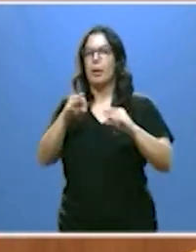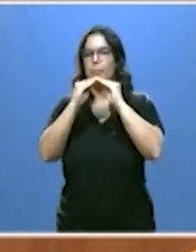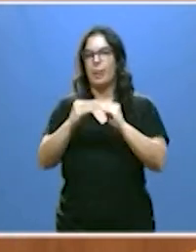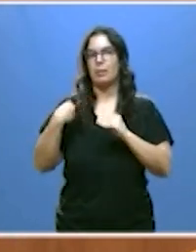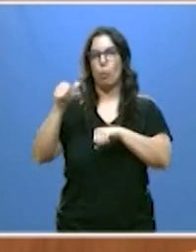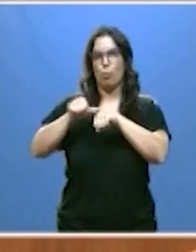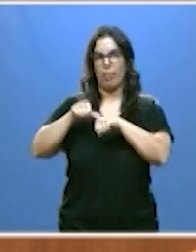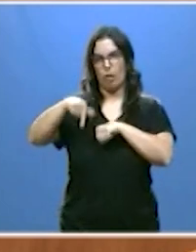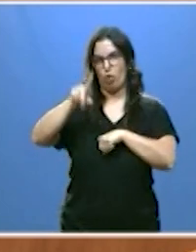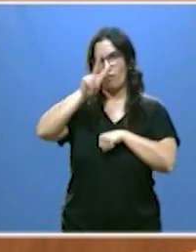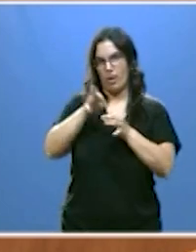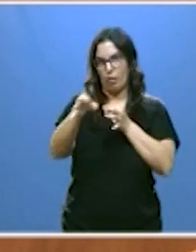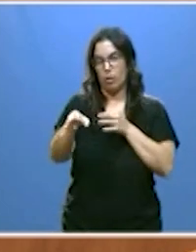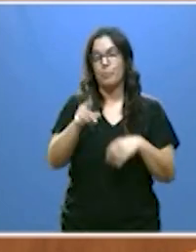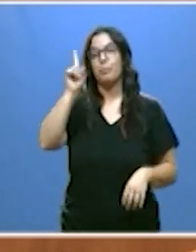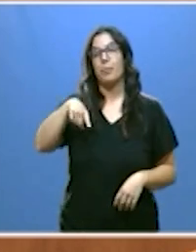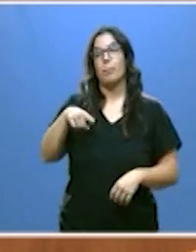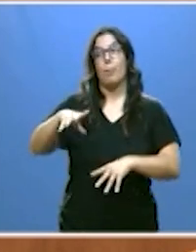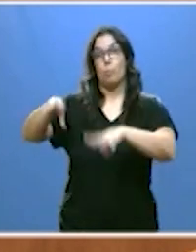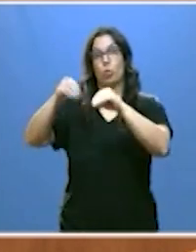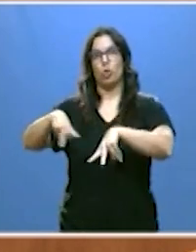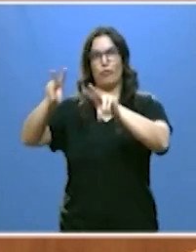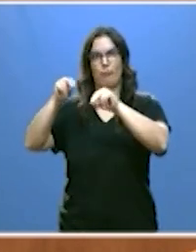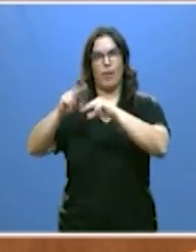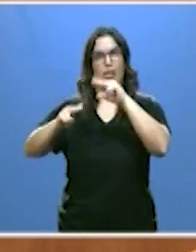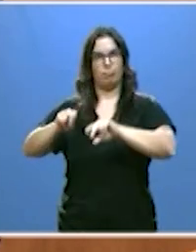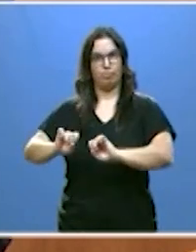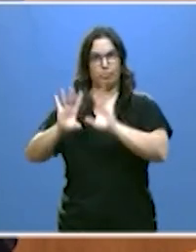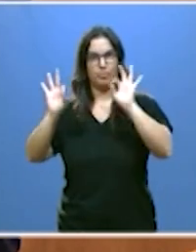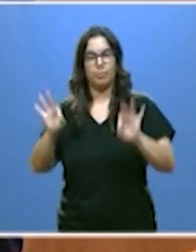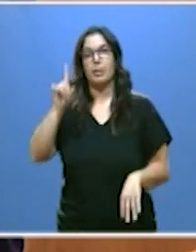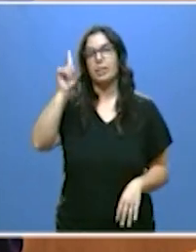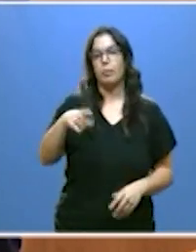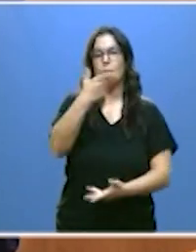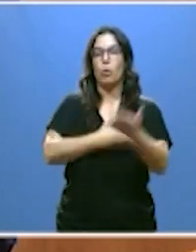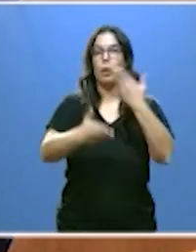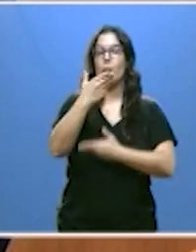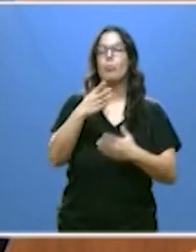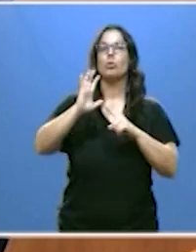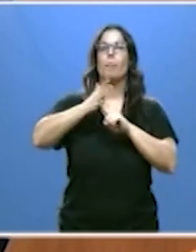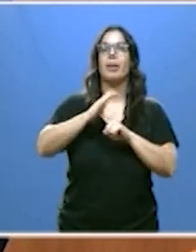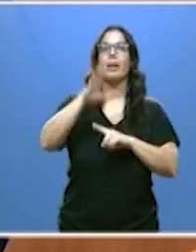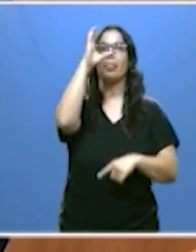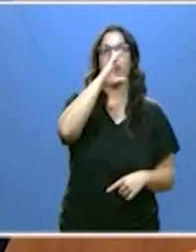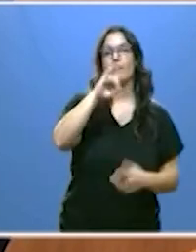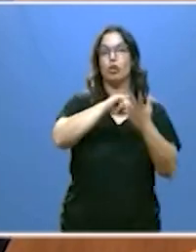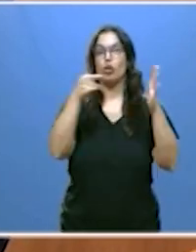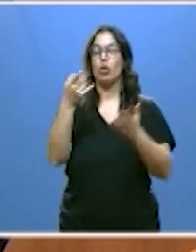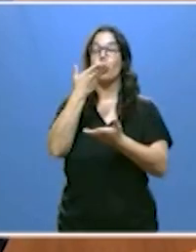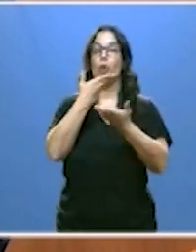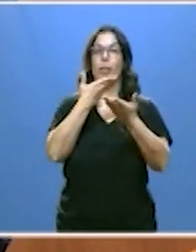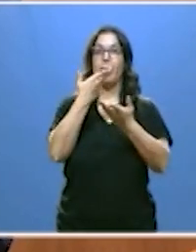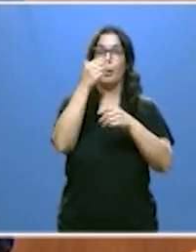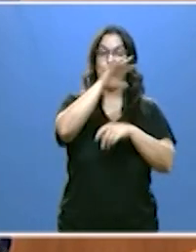Boecillo culminaremos el de Burgos y seguiremos colaborando con el Parque Científico y Tecnológico del Bierzo y el Parque